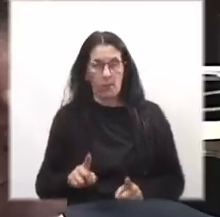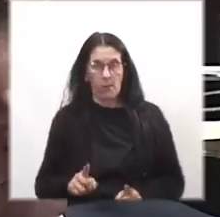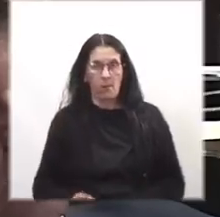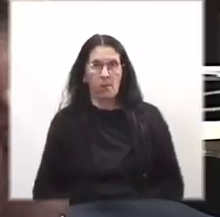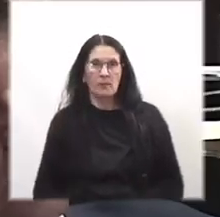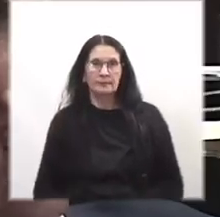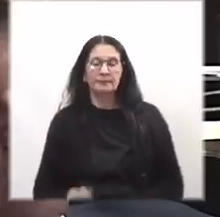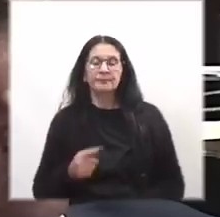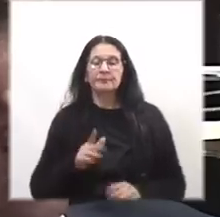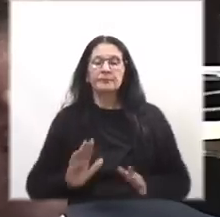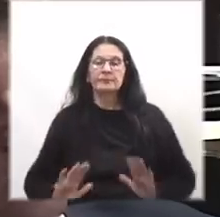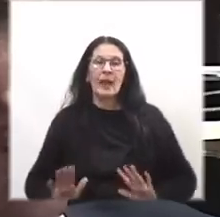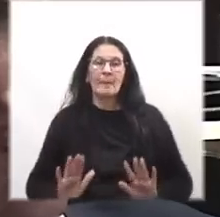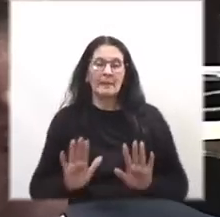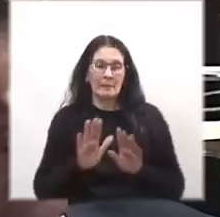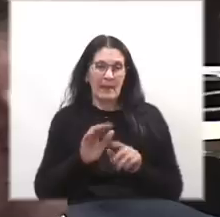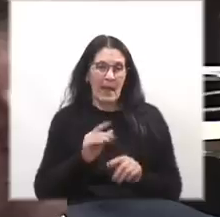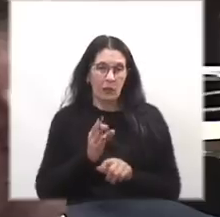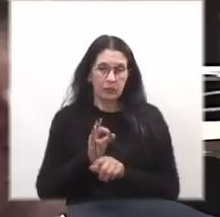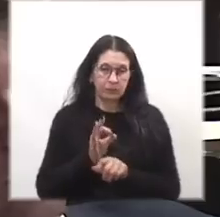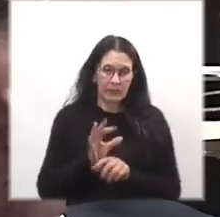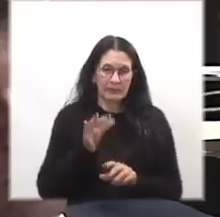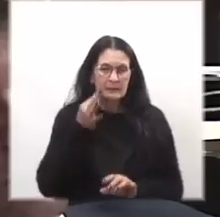Han preparado testigos.